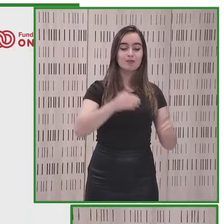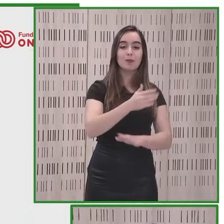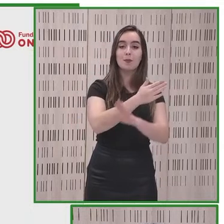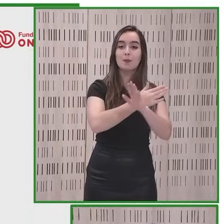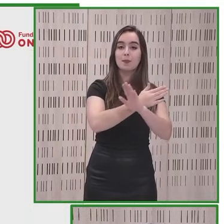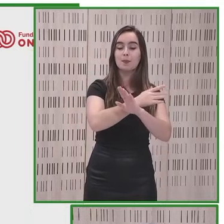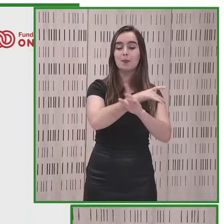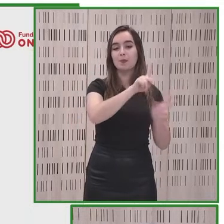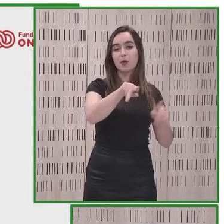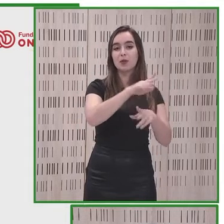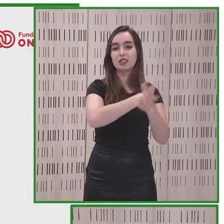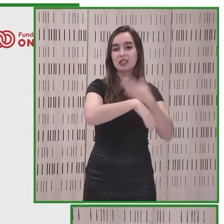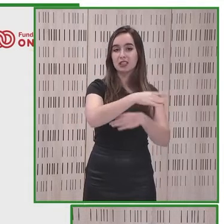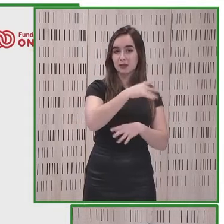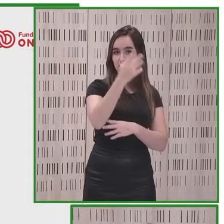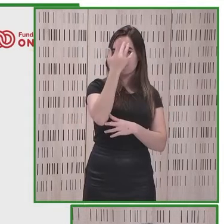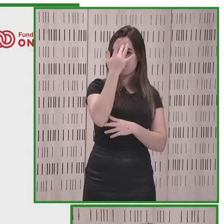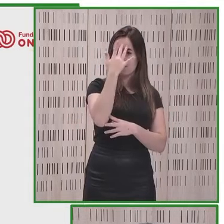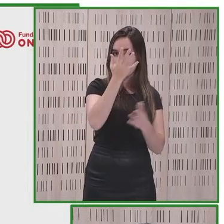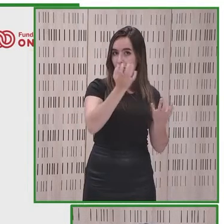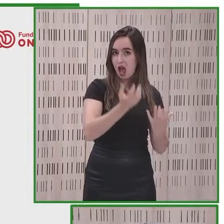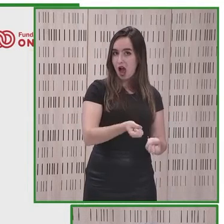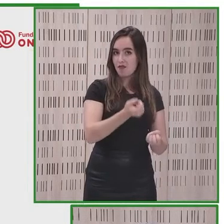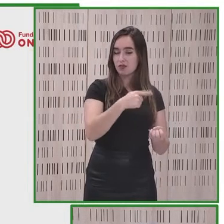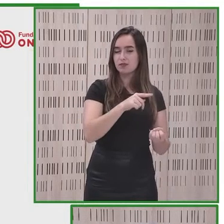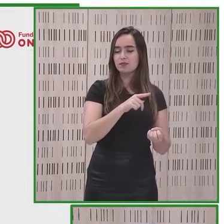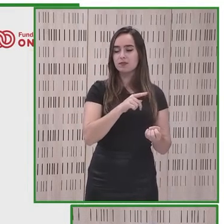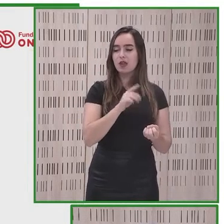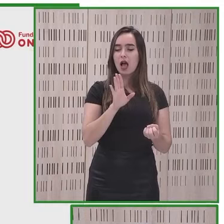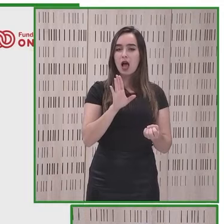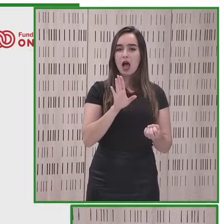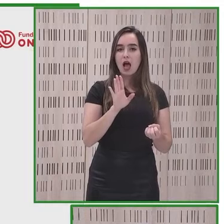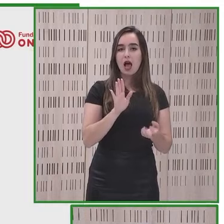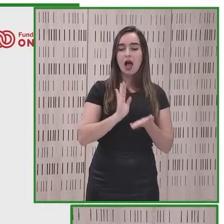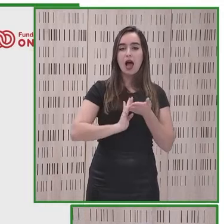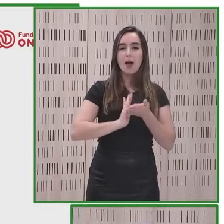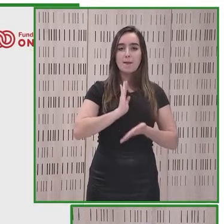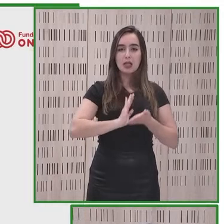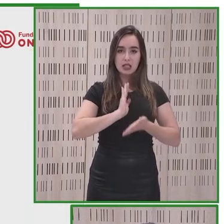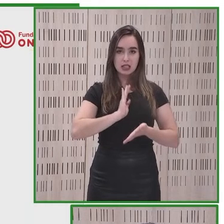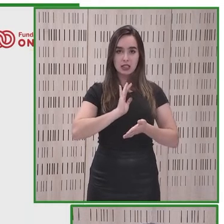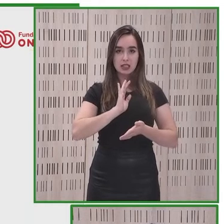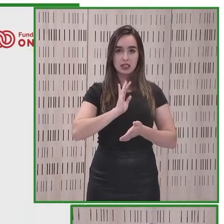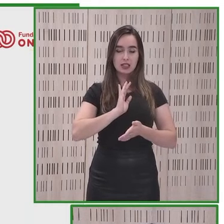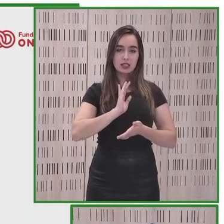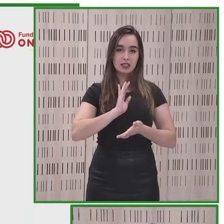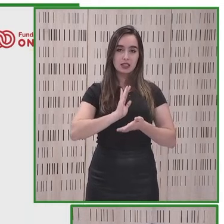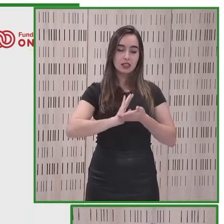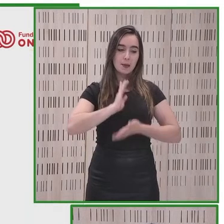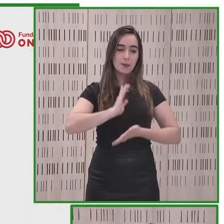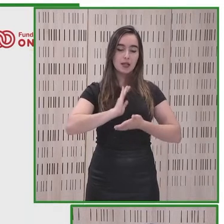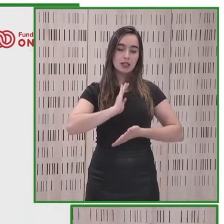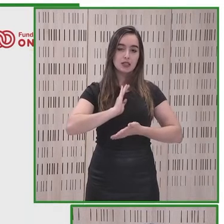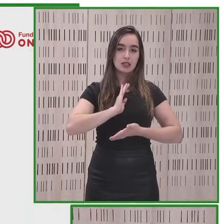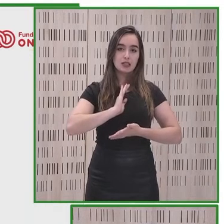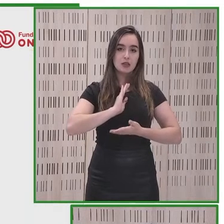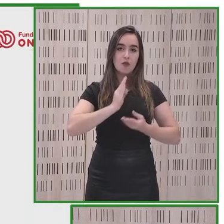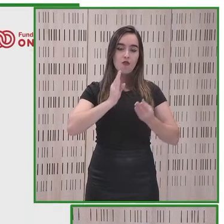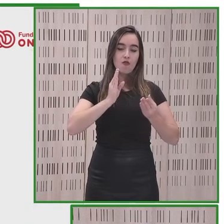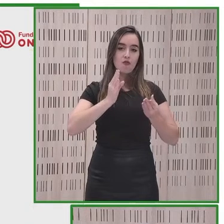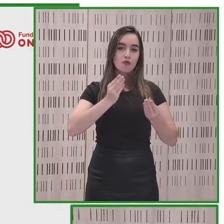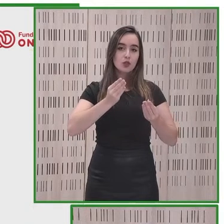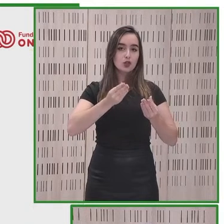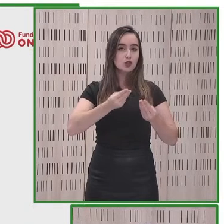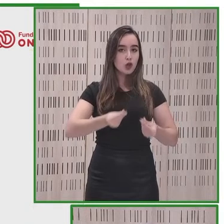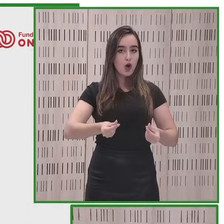un sistema para evaluar las habilidades blandas como sabéis las habilidades blandas son muy evaluadas a la hora de